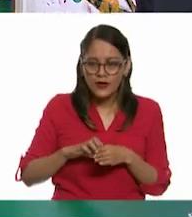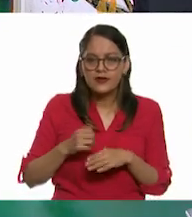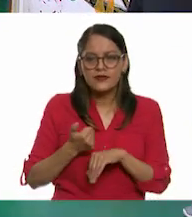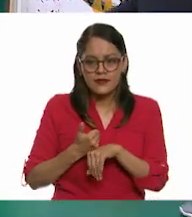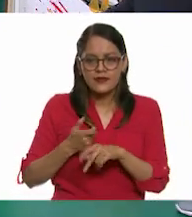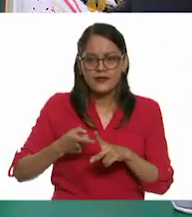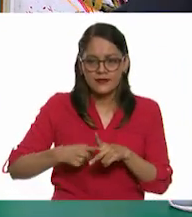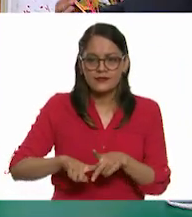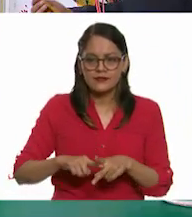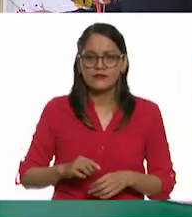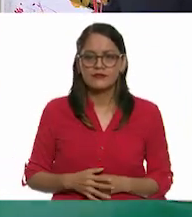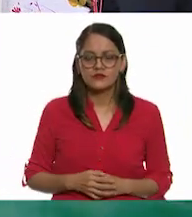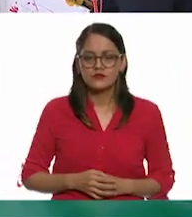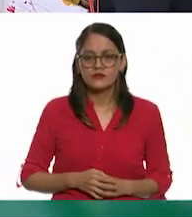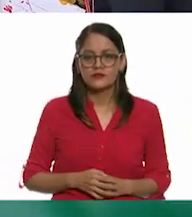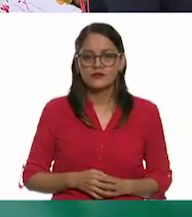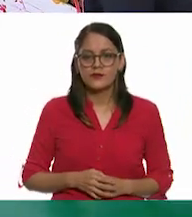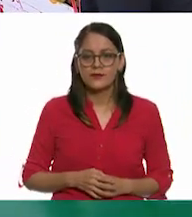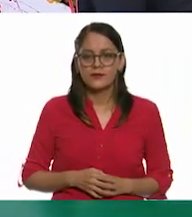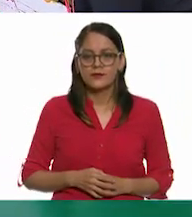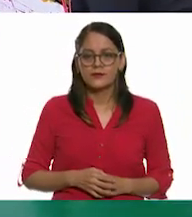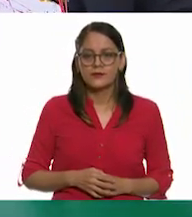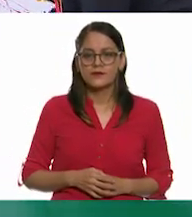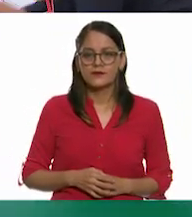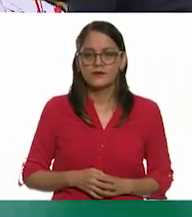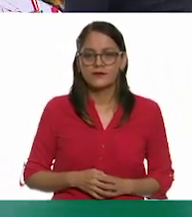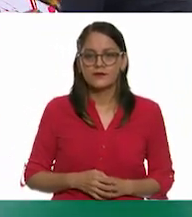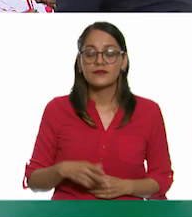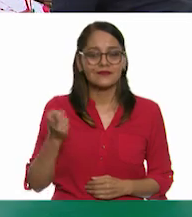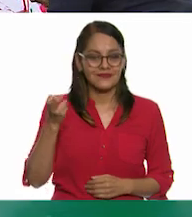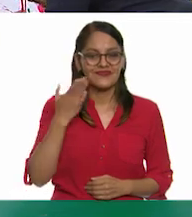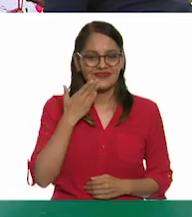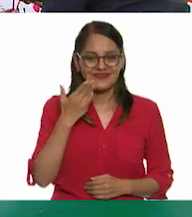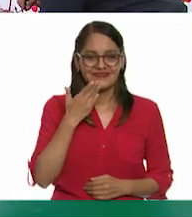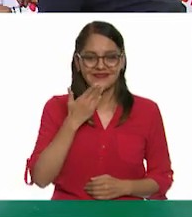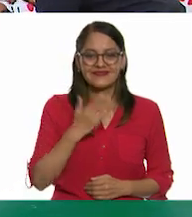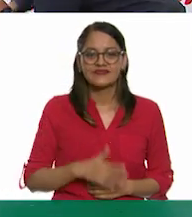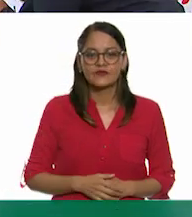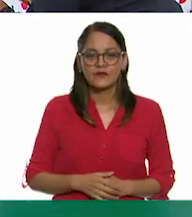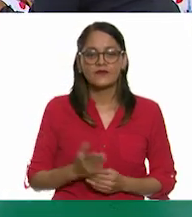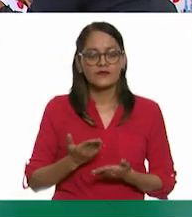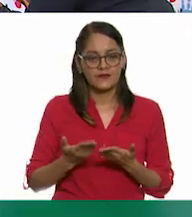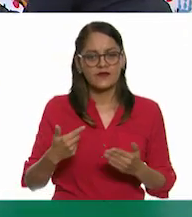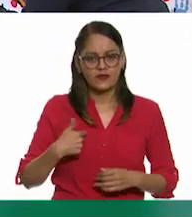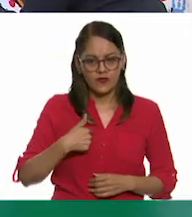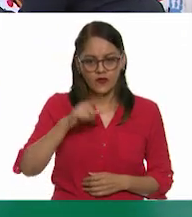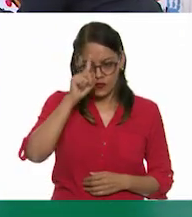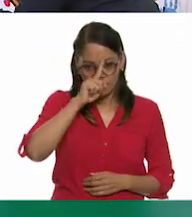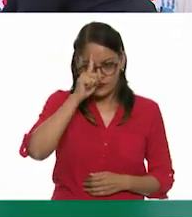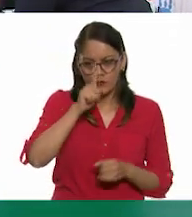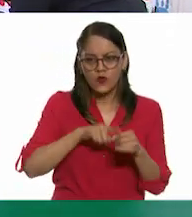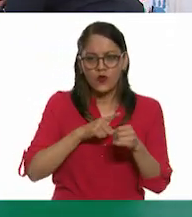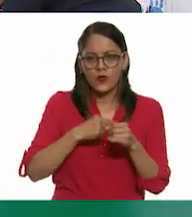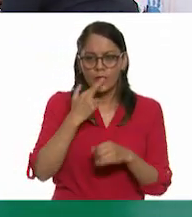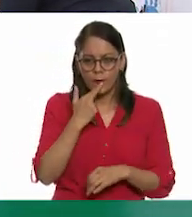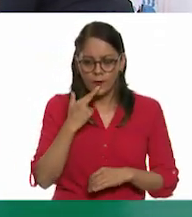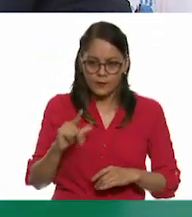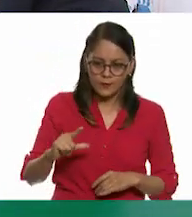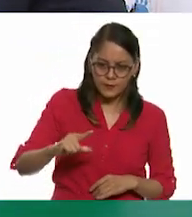el amarillo. Morado y amarillo. Ajá, muy bien. Así me gusta. Y yo te sugiero que pongamos este rojo aquí.